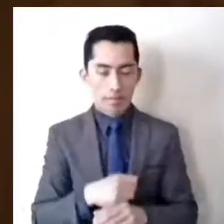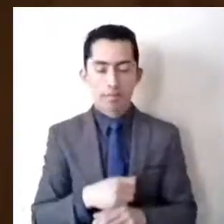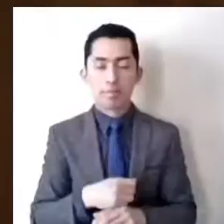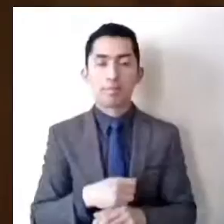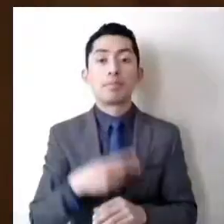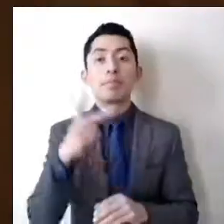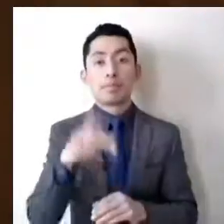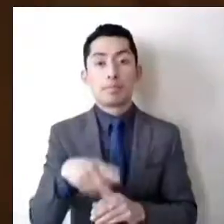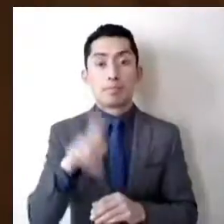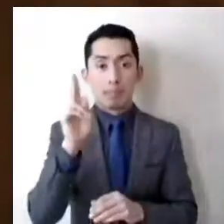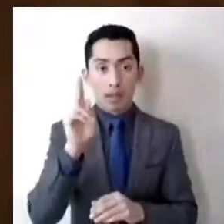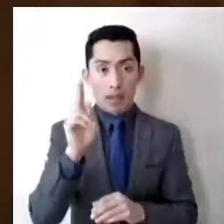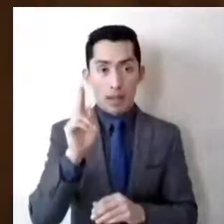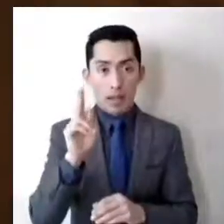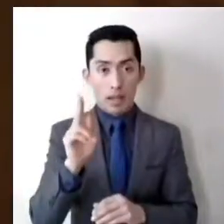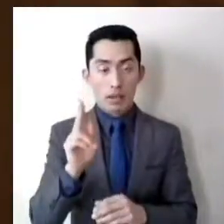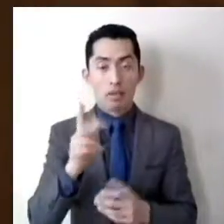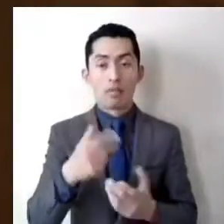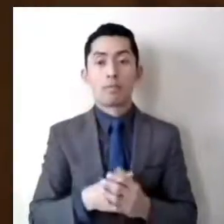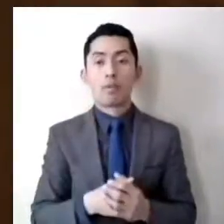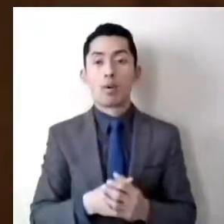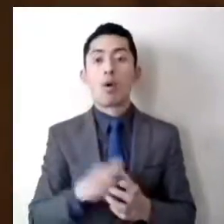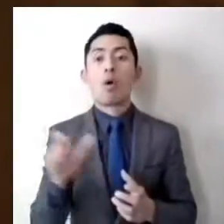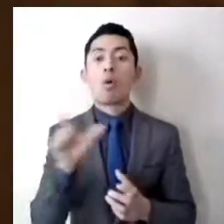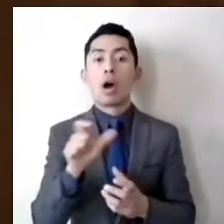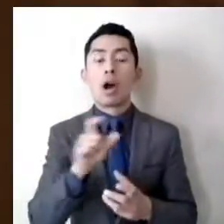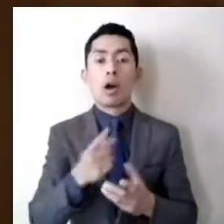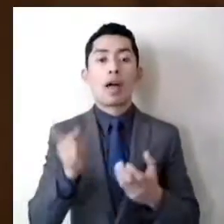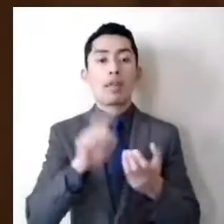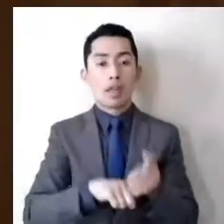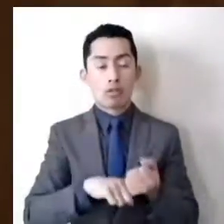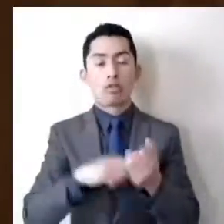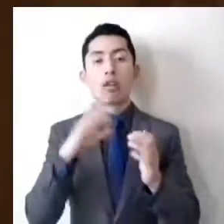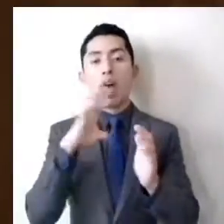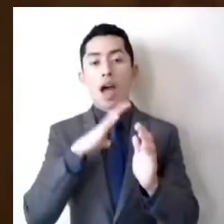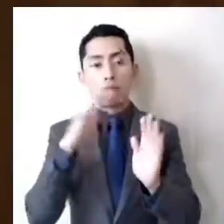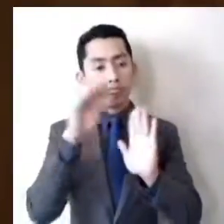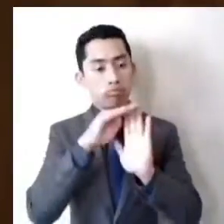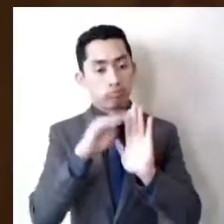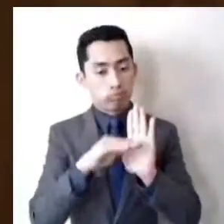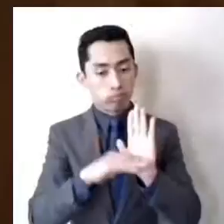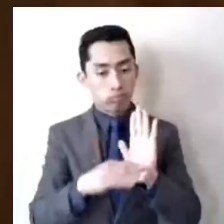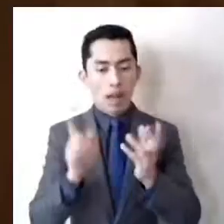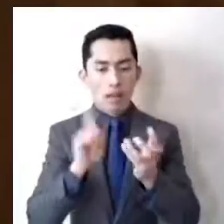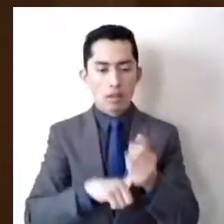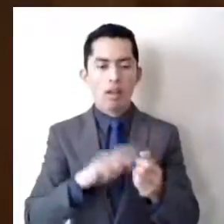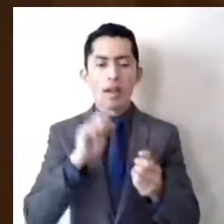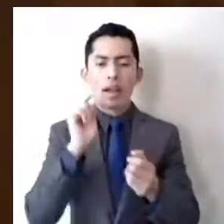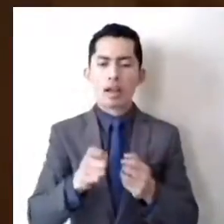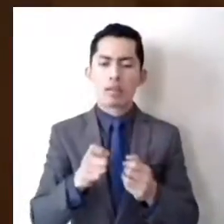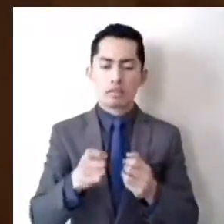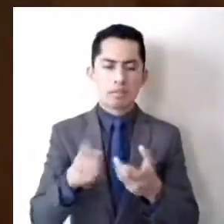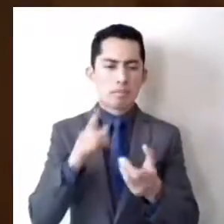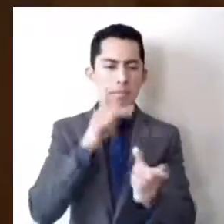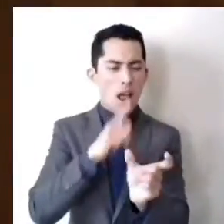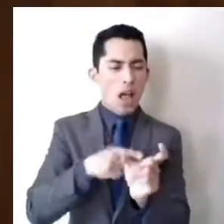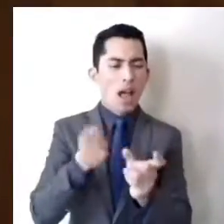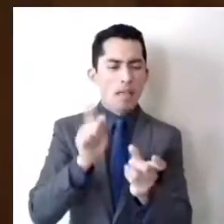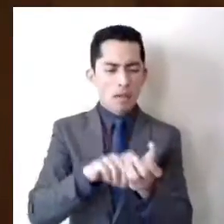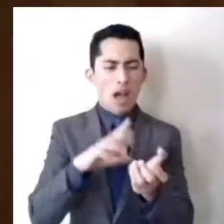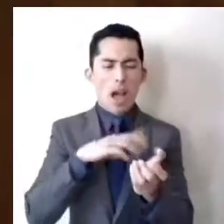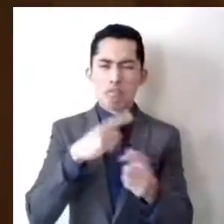cuando existen disposiciones que admiten más de un significado, es